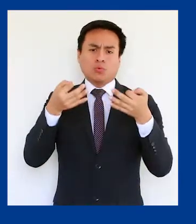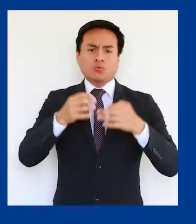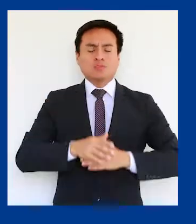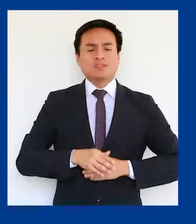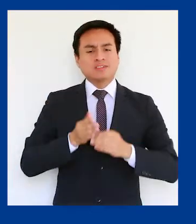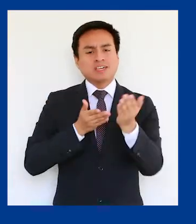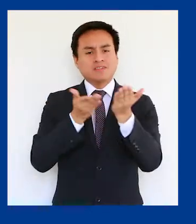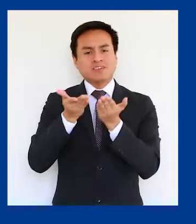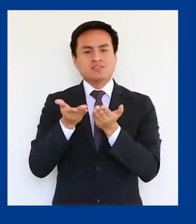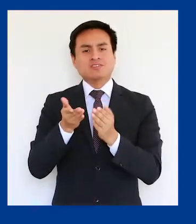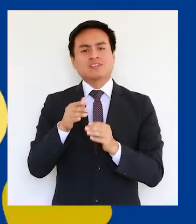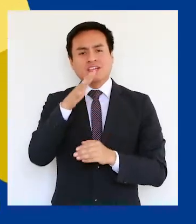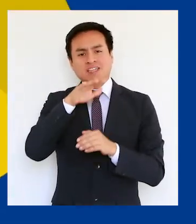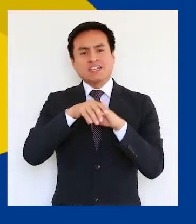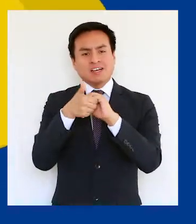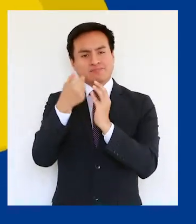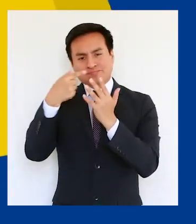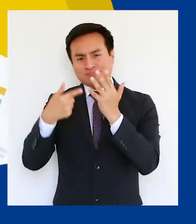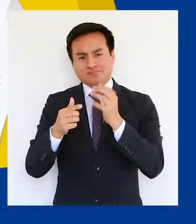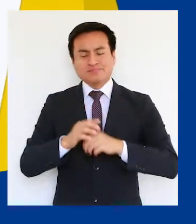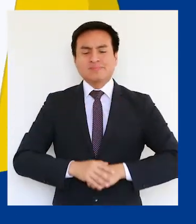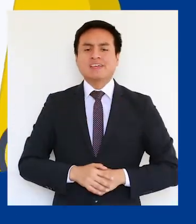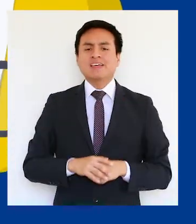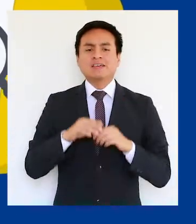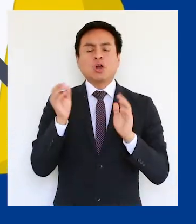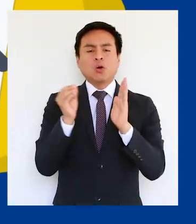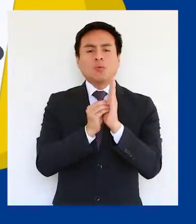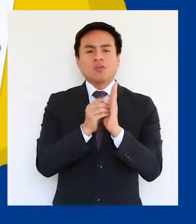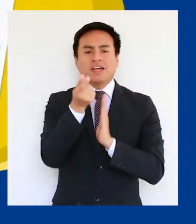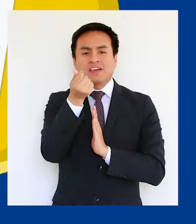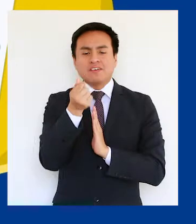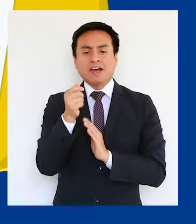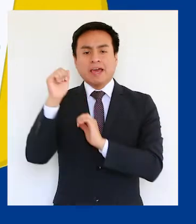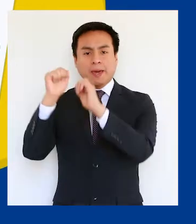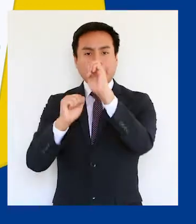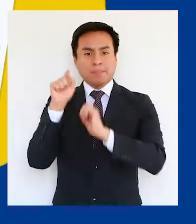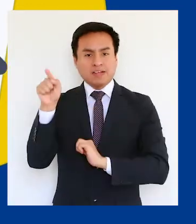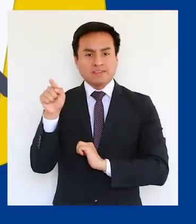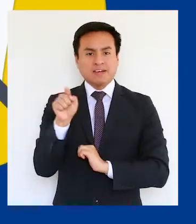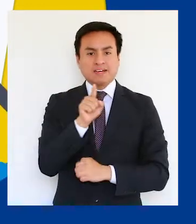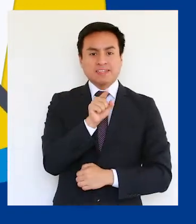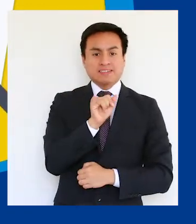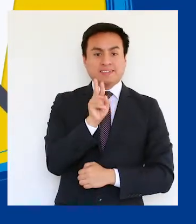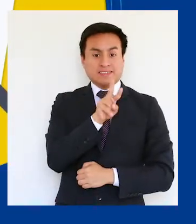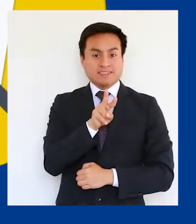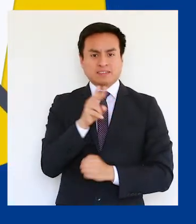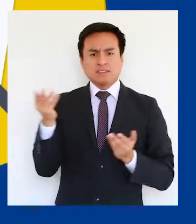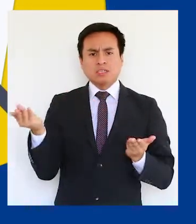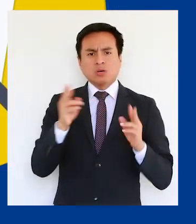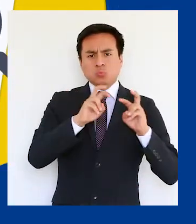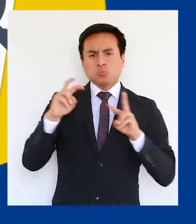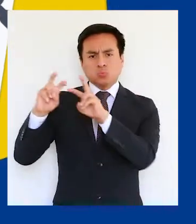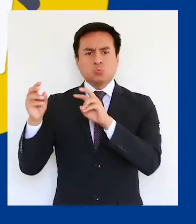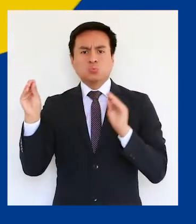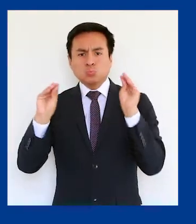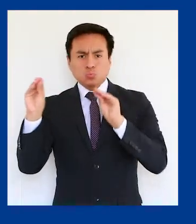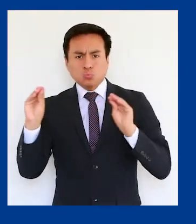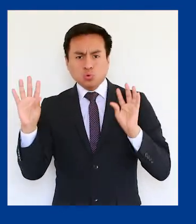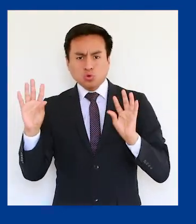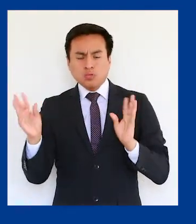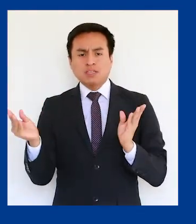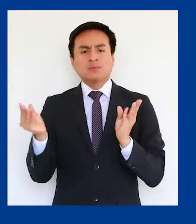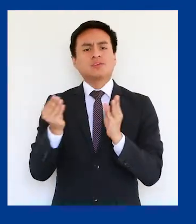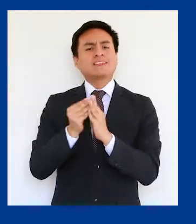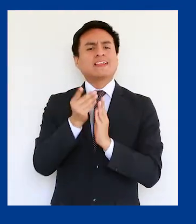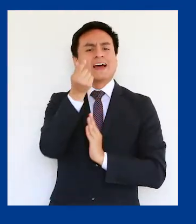justo por los servicios sanitarios. Para efectos de determinar la tarifa, tanto la empresa como la SIS hacen sus propios estudios tarifarios